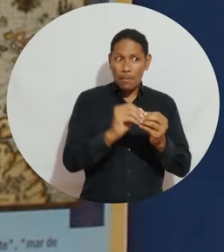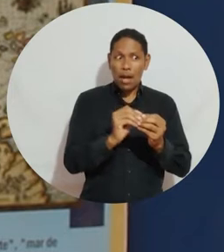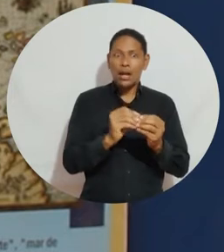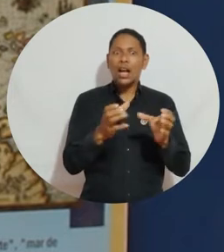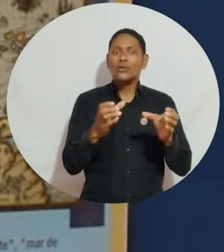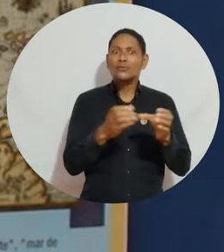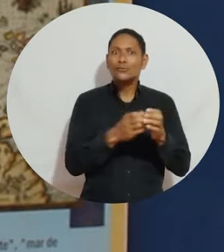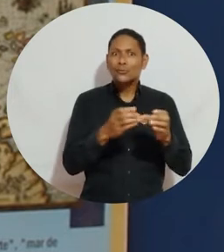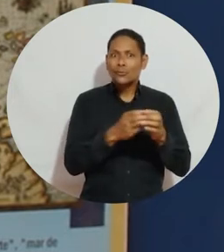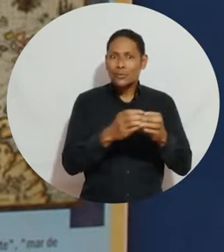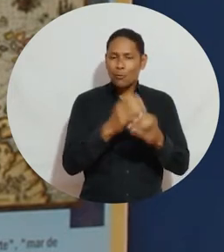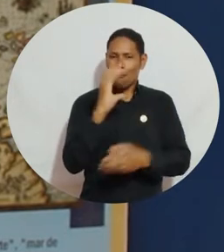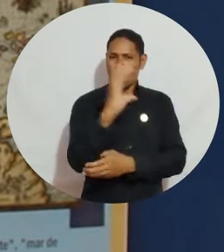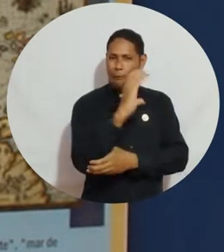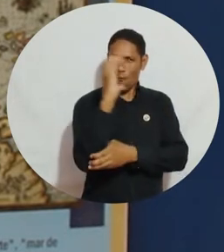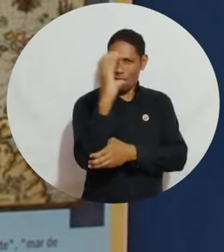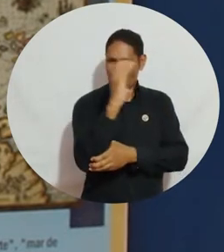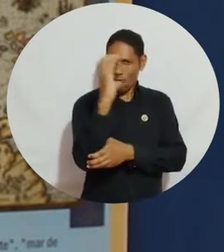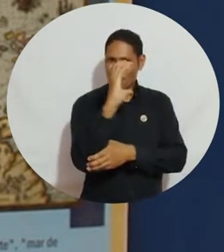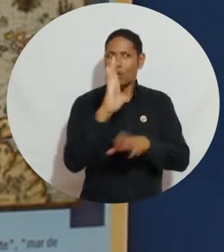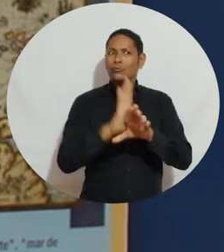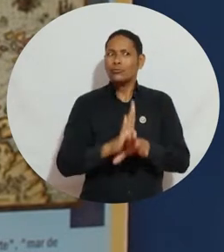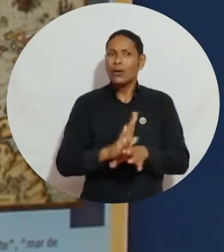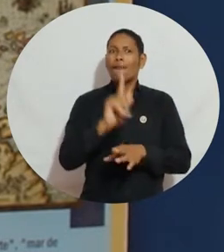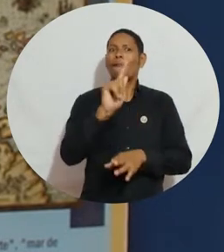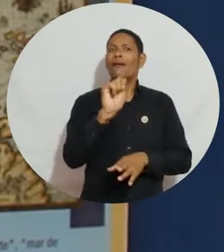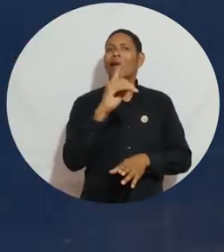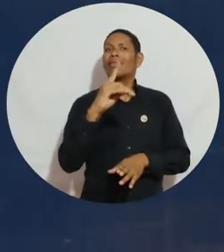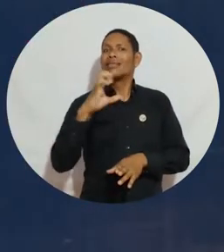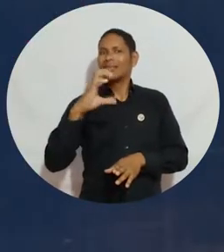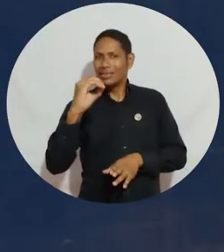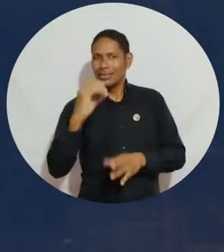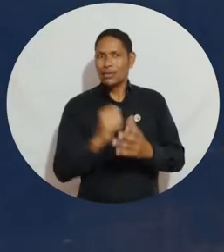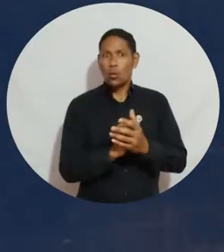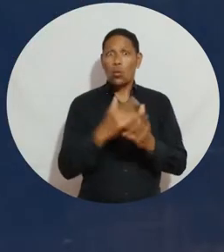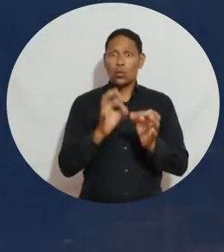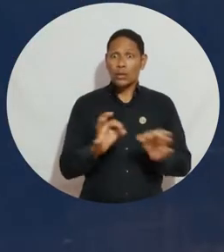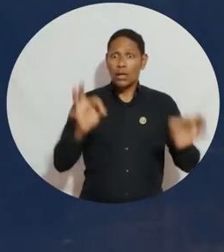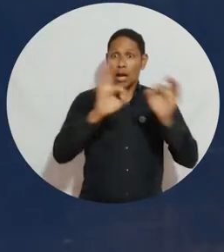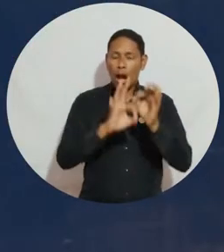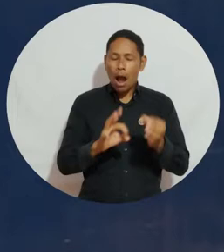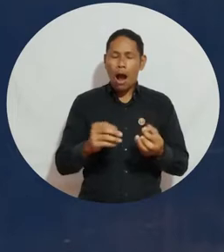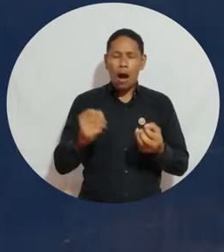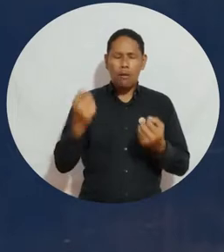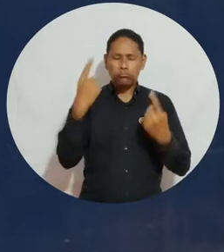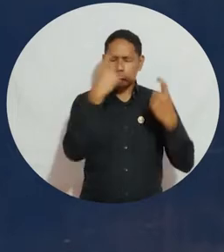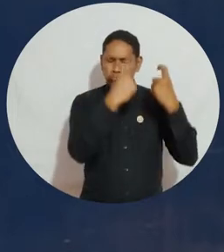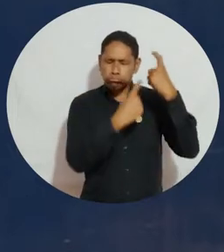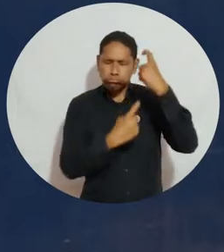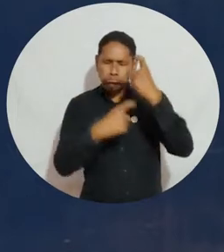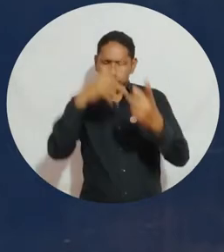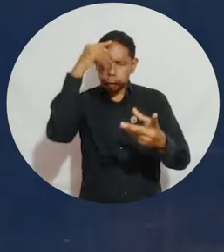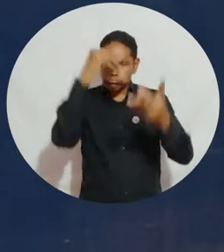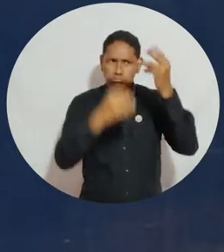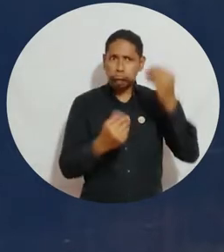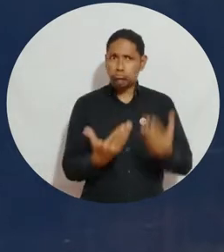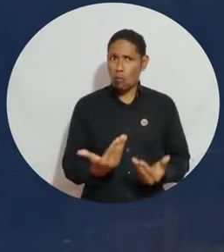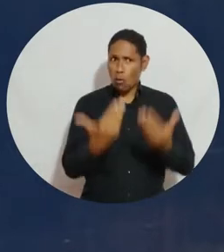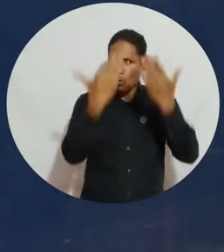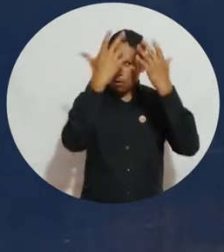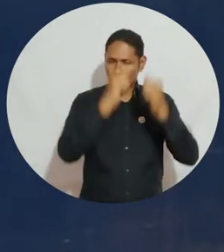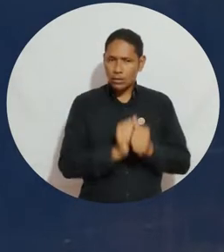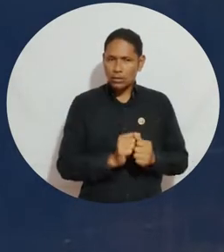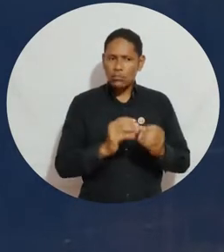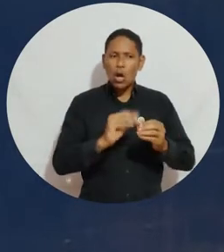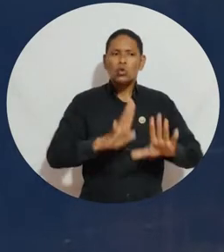la Asociación Colombiana de Facultades y Departamentos de Economía, AFADEICO, nos deja importantes conclusiones. Primero, en la